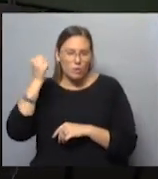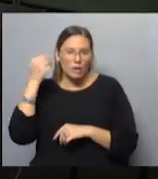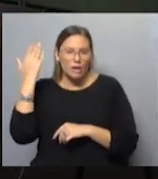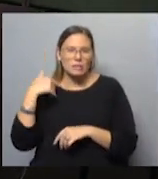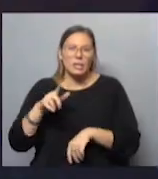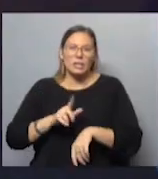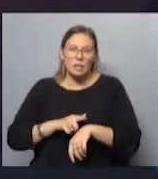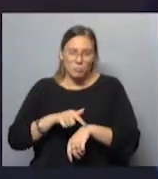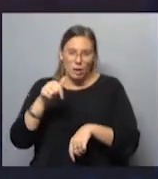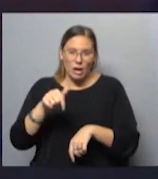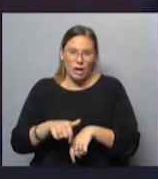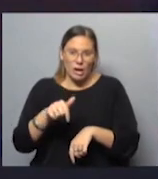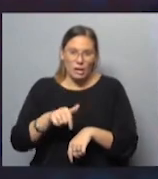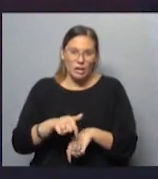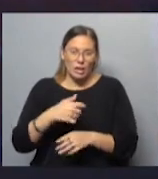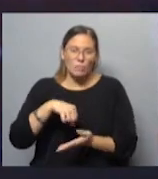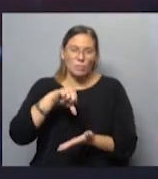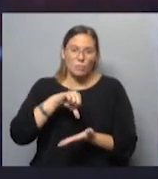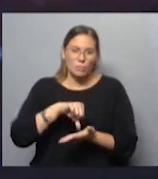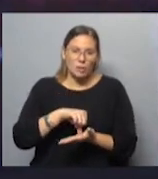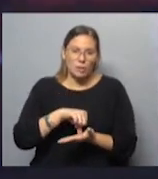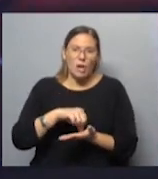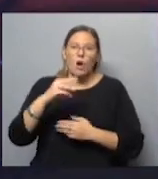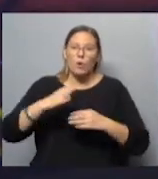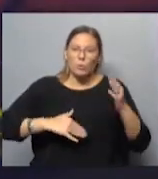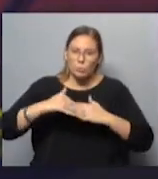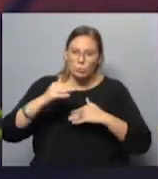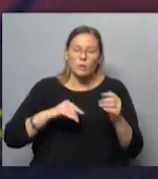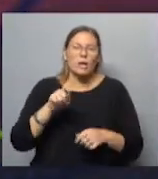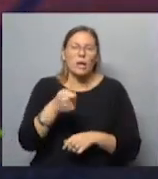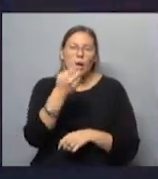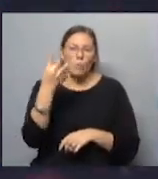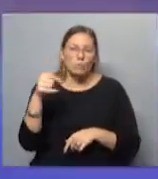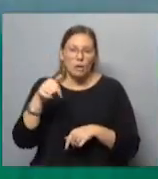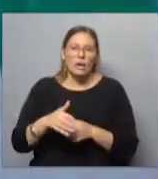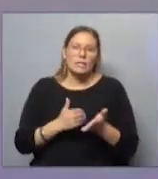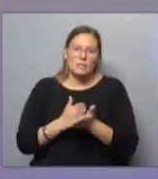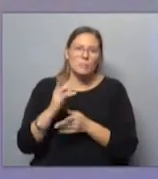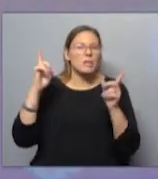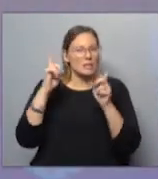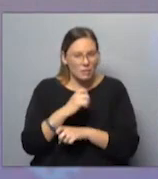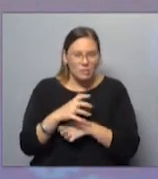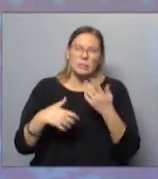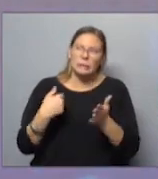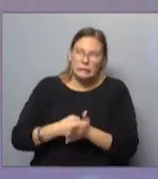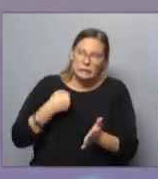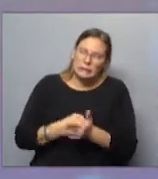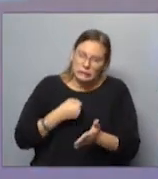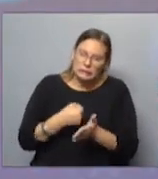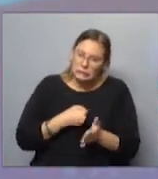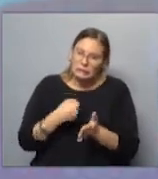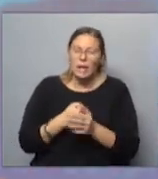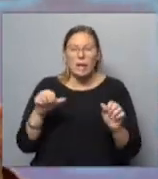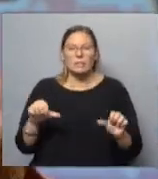trataron de hacer acá en nuestro país, me acuerdo, en Constructores, en el 4, y que acá siempre es como bastante costoso poder hacer